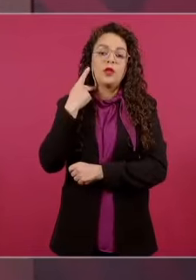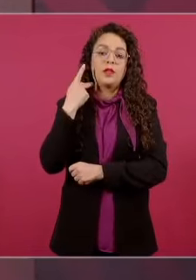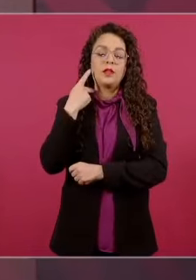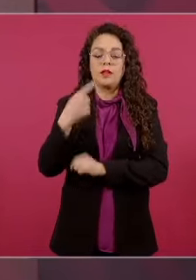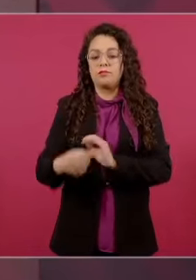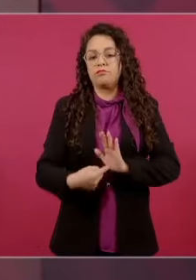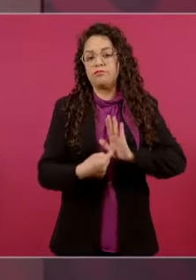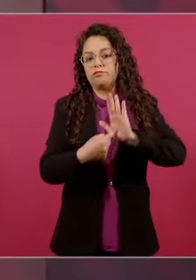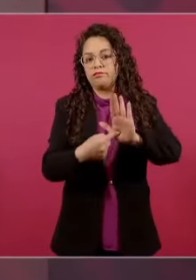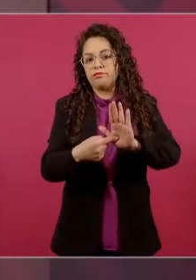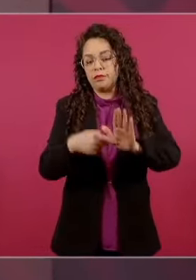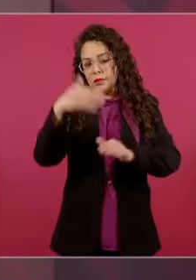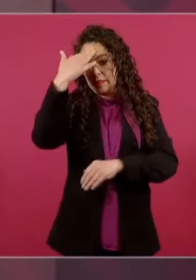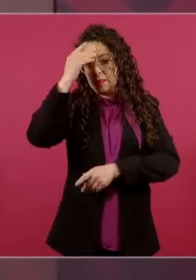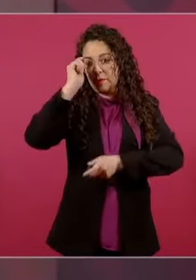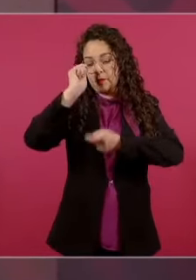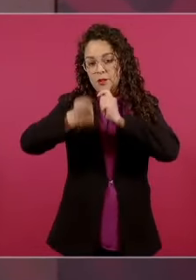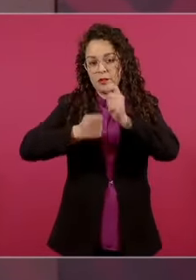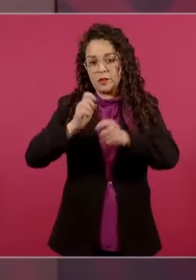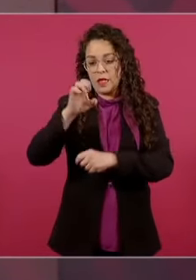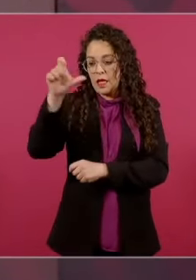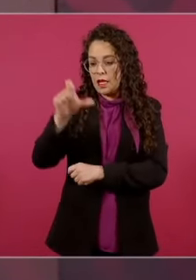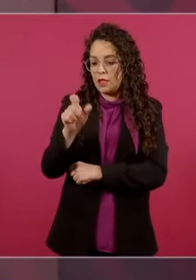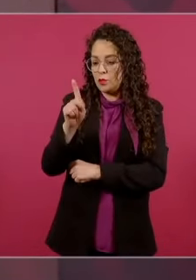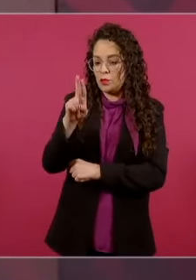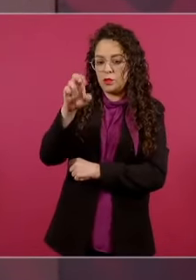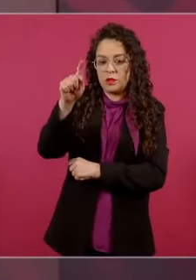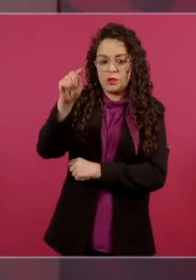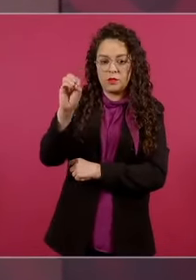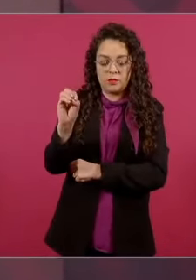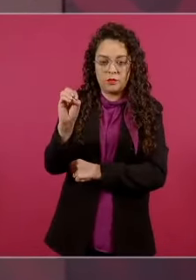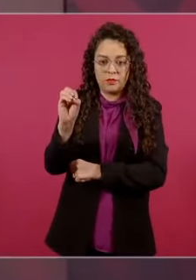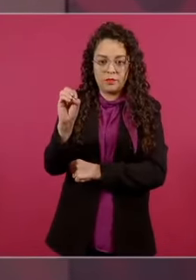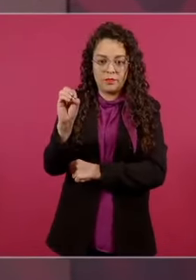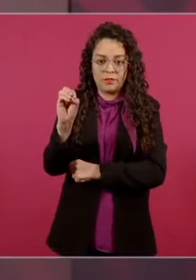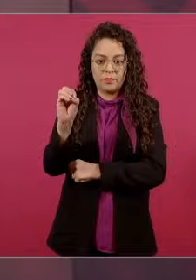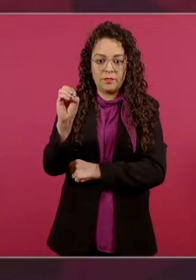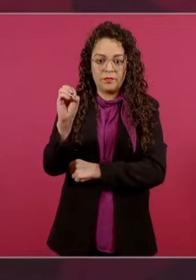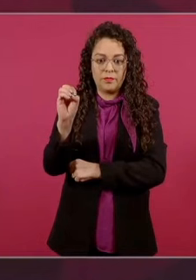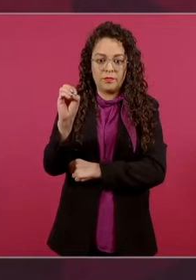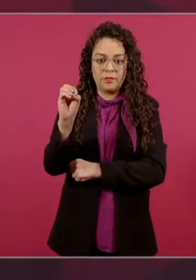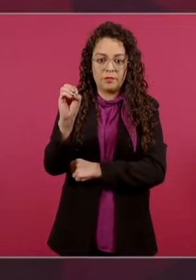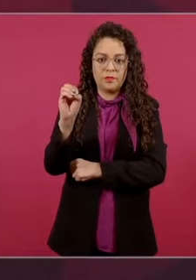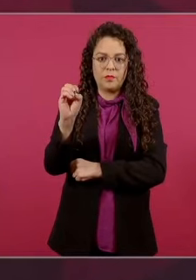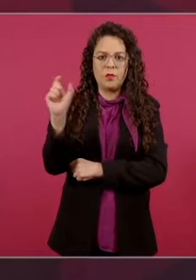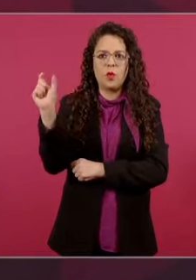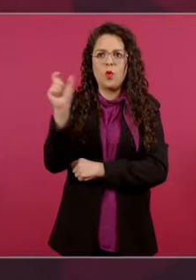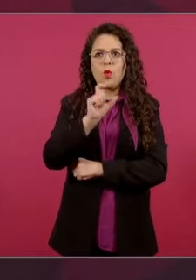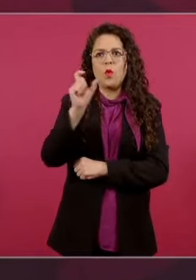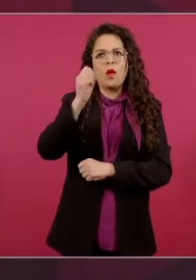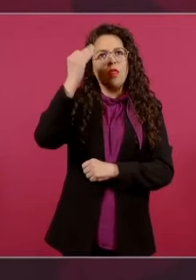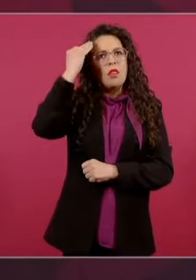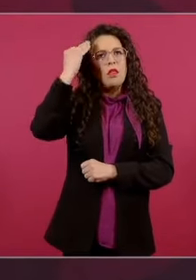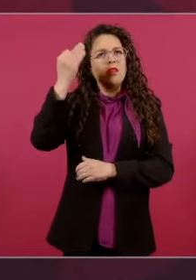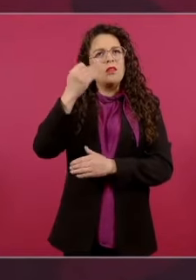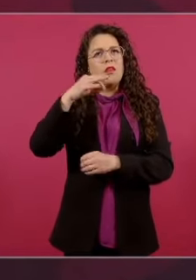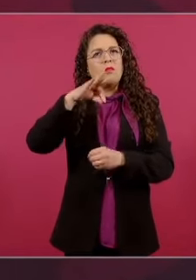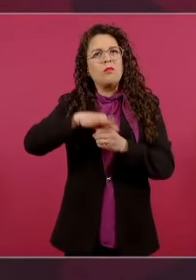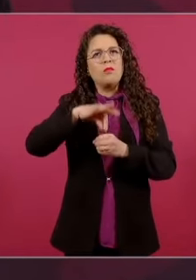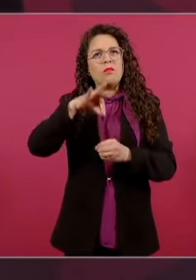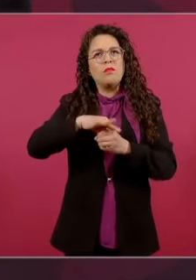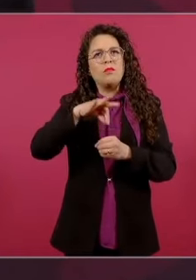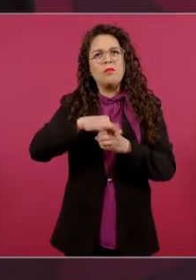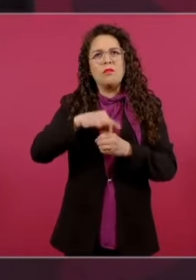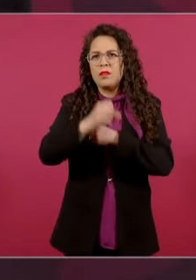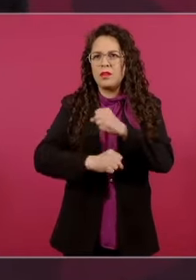Yo una vez quería cobrar un cheque terminando una elección, creo que fue la del 12,